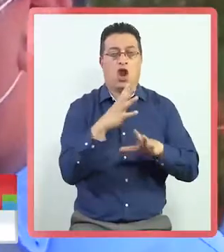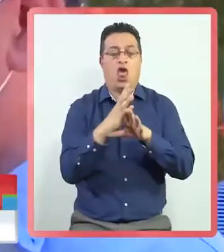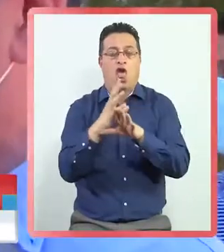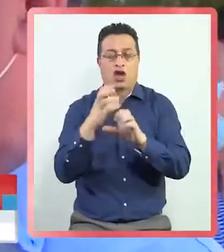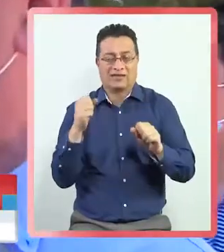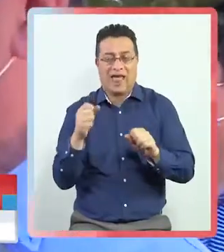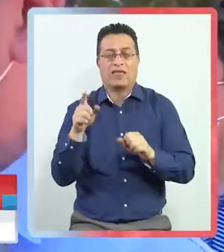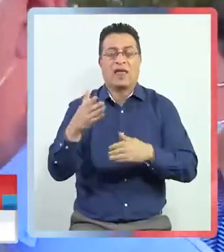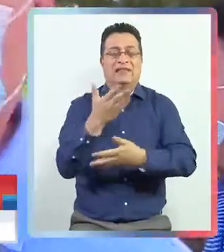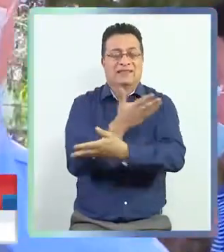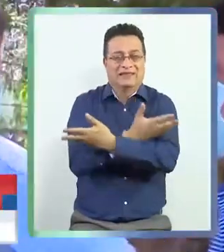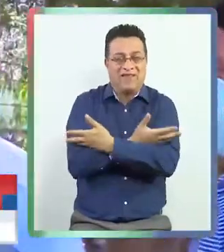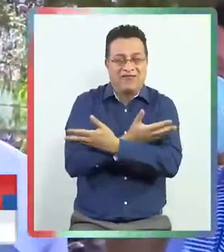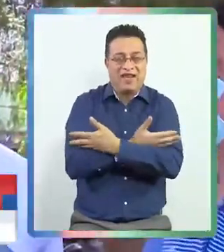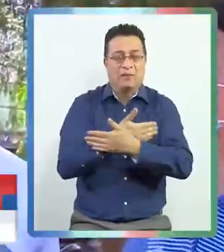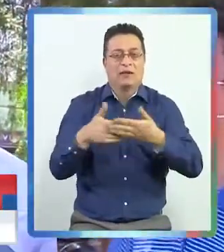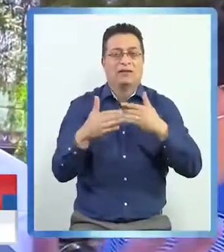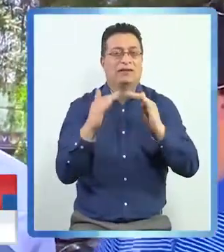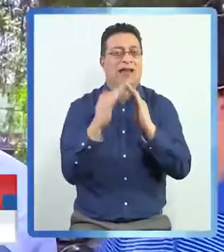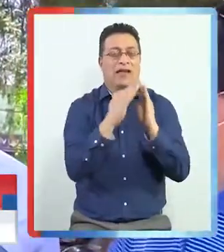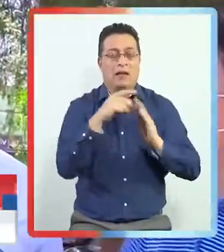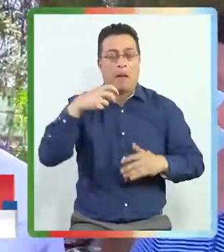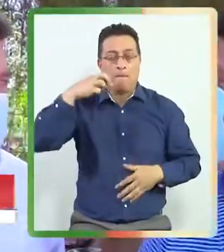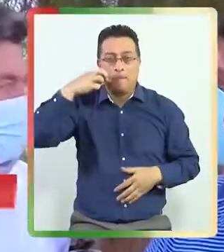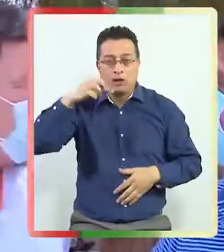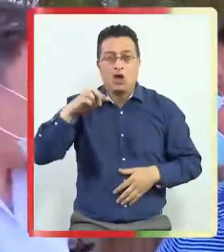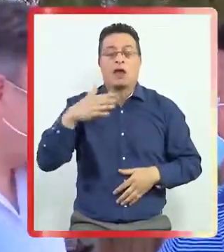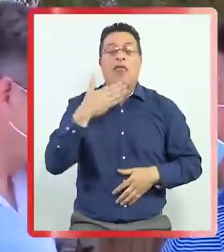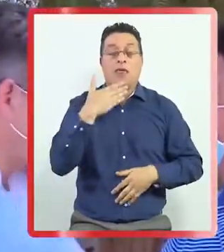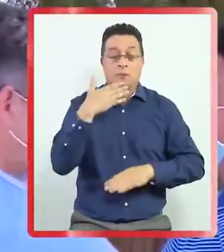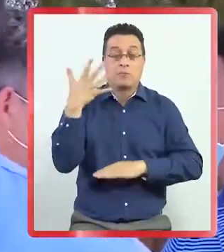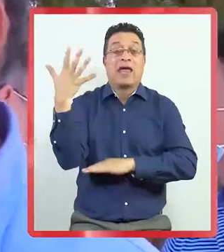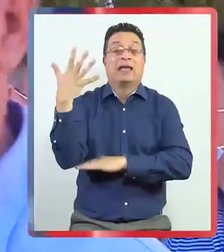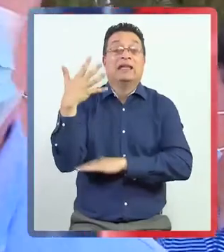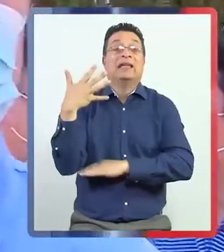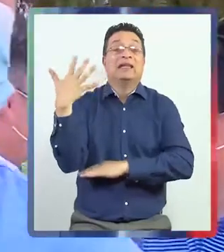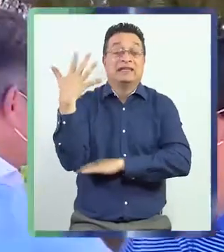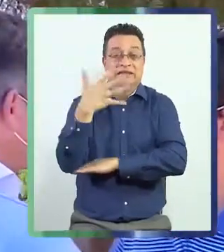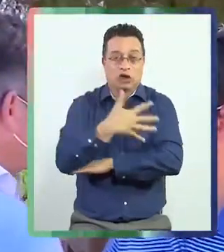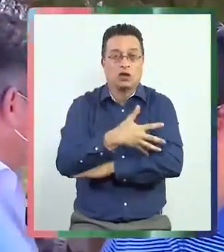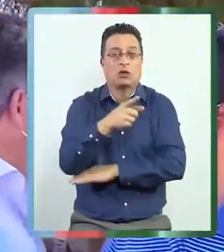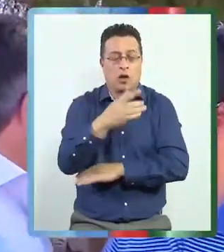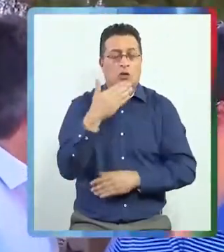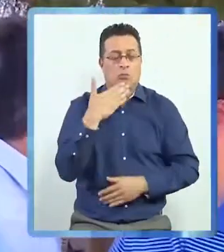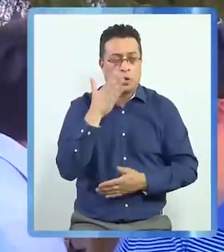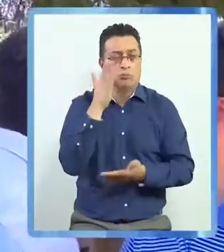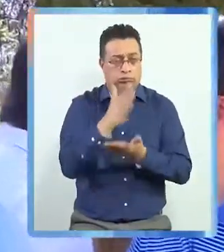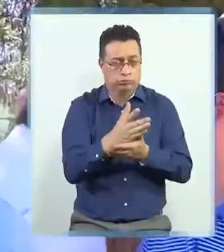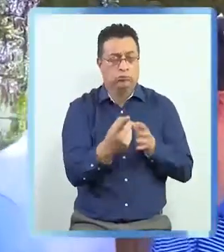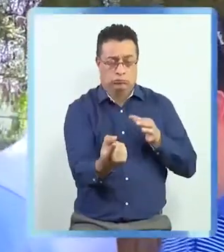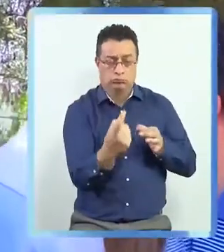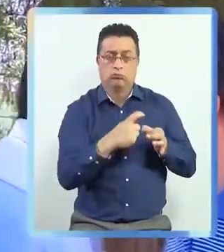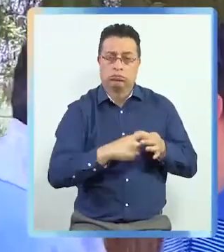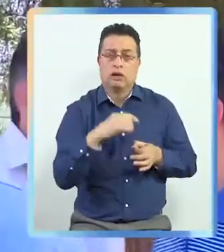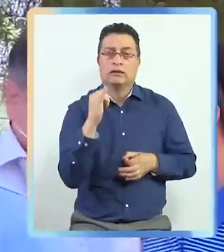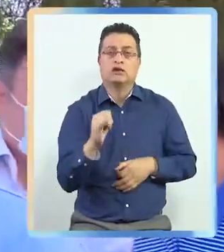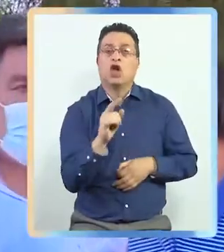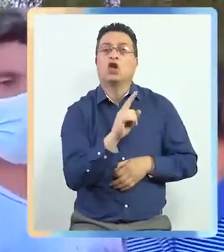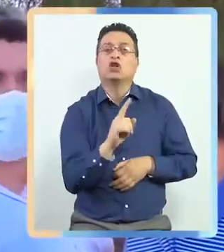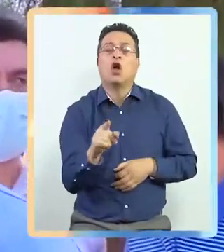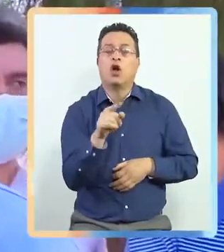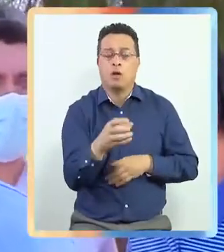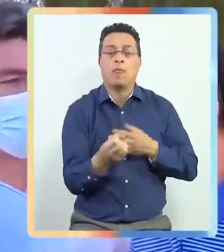provincia de los Andes, de San Felipe, de Petorca y por qué no de Quillota. Ellos también tienen que tomar una decisión si se incorporan o no a esta